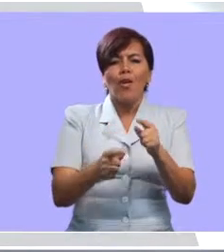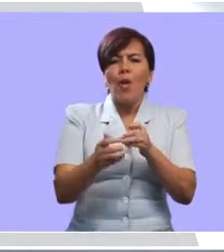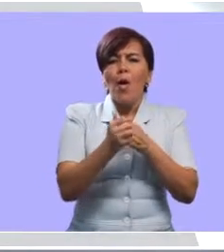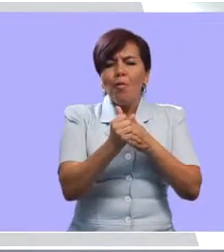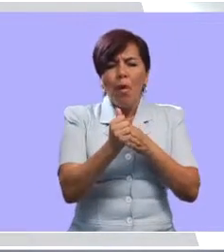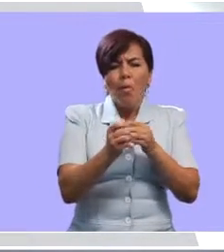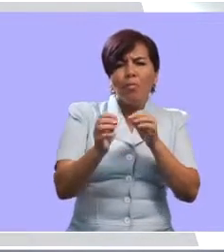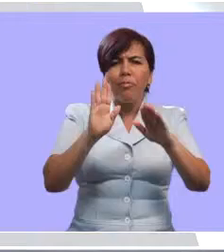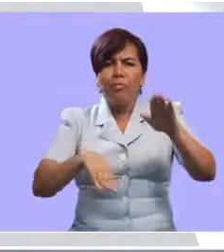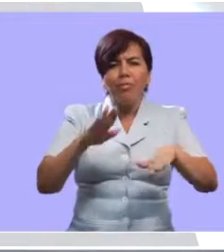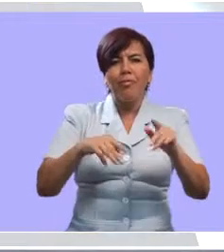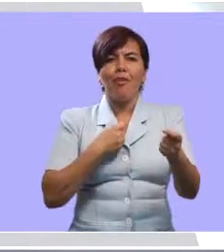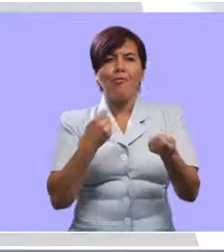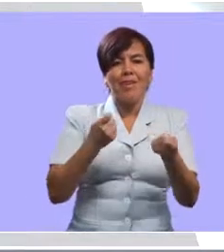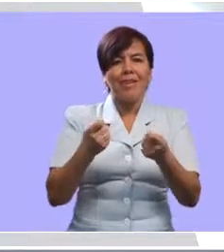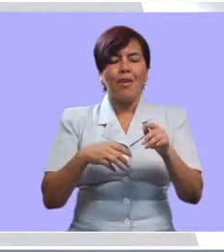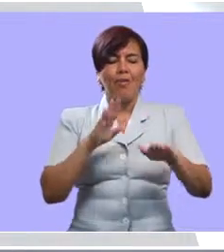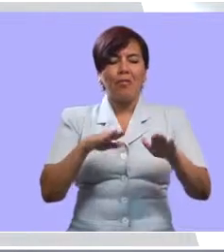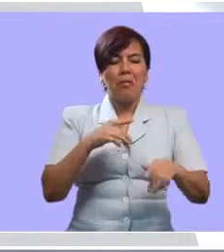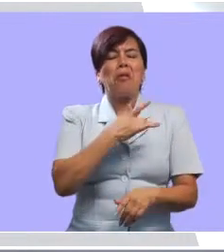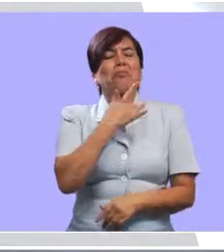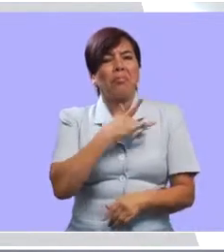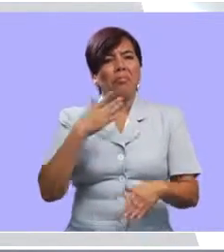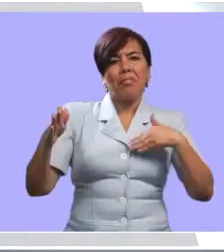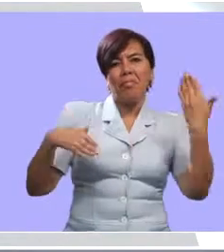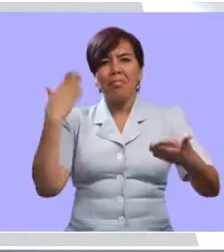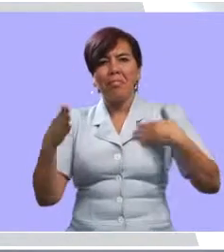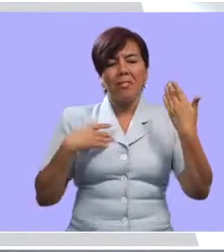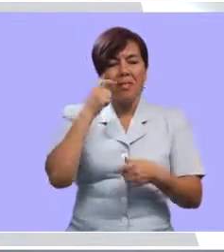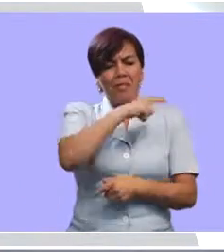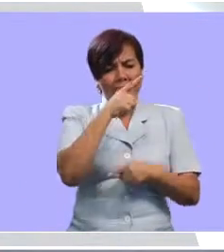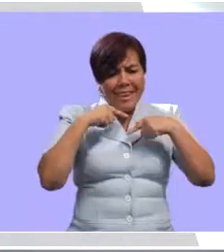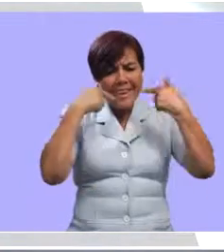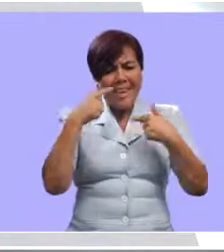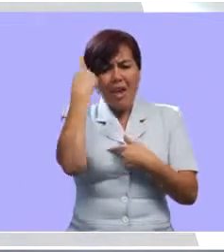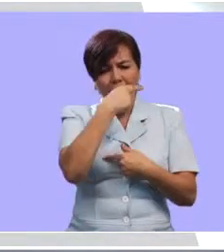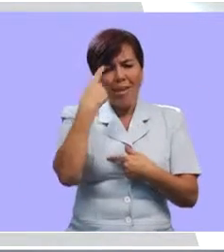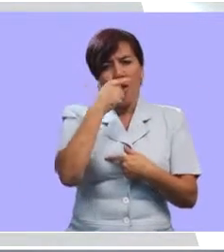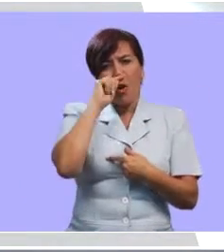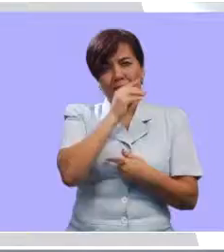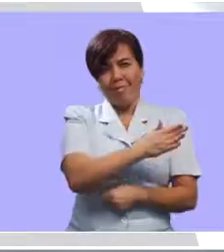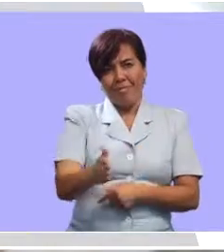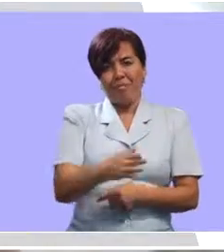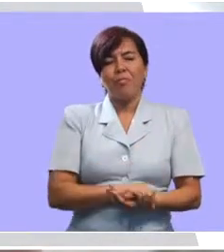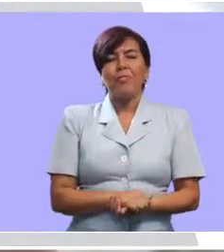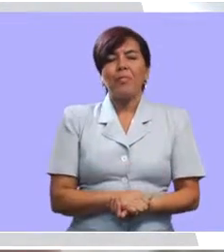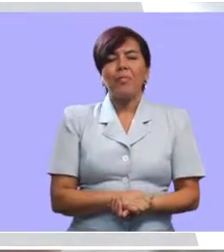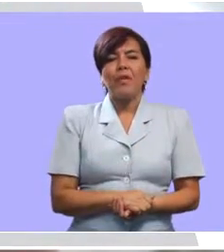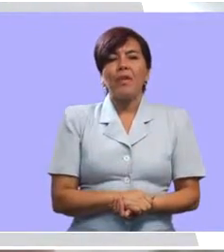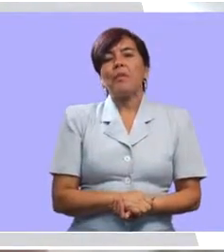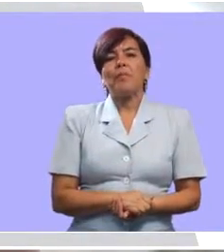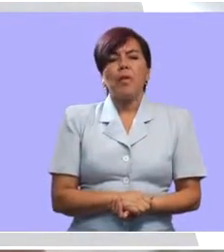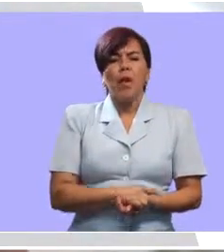pues ese es como el fin, ese es el fin de nosotros y nos sentimos contentos de que uno vea esas sonrisas al finalizar el taller. Entonces esa la